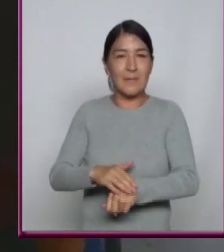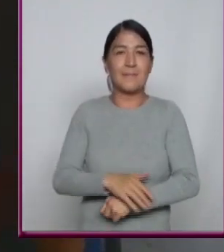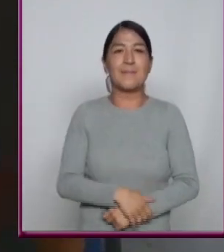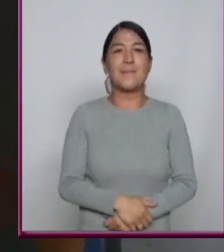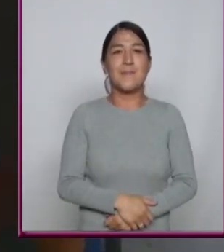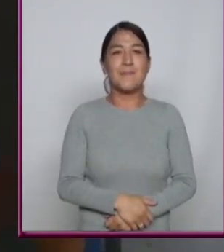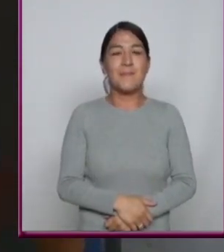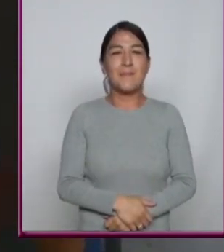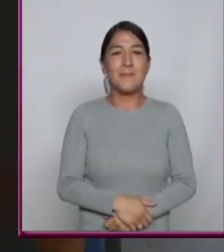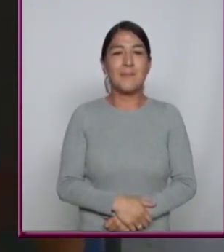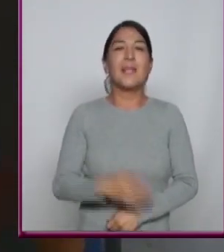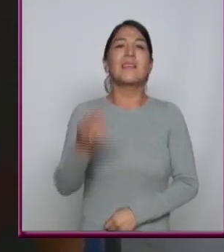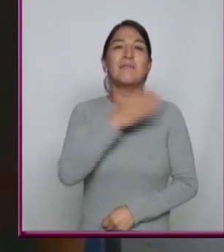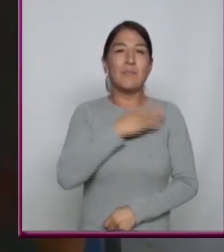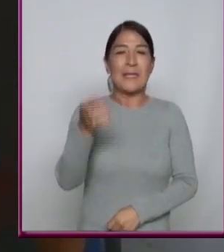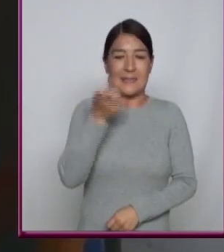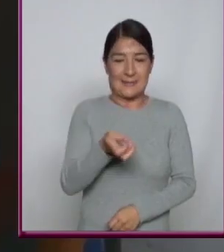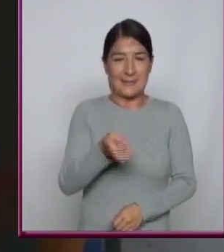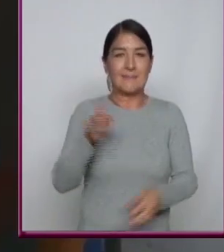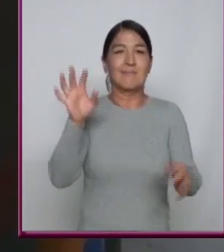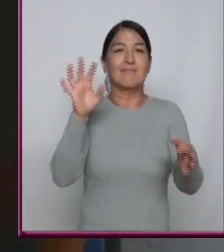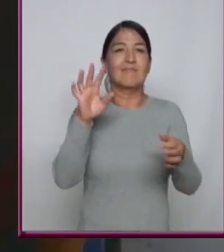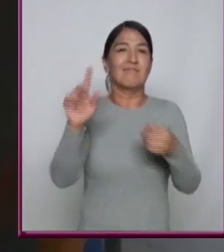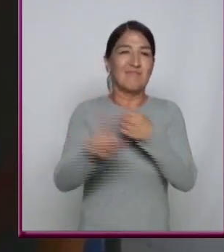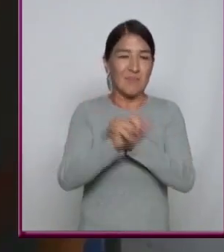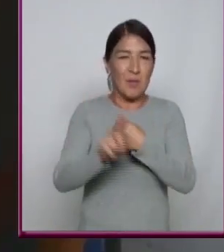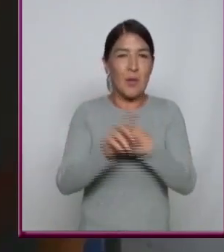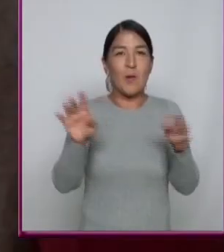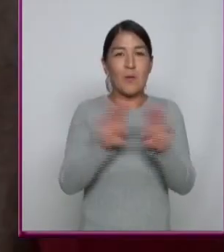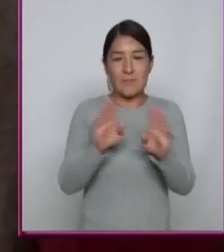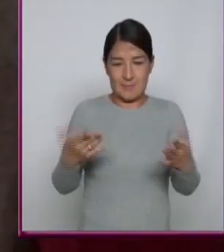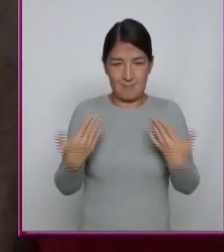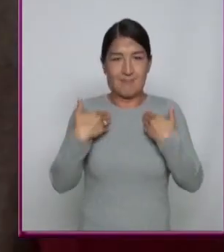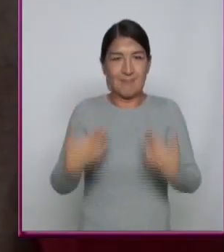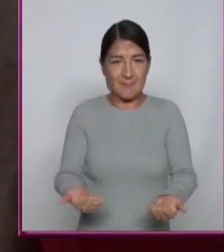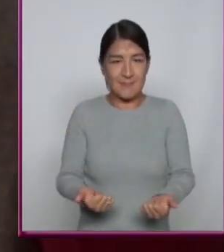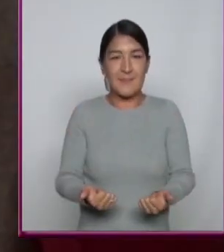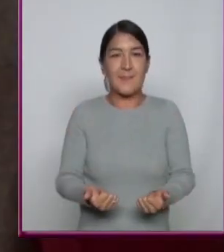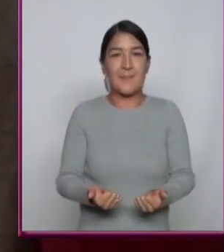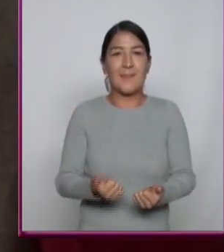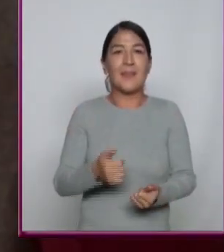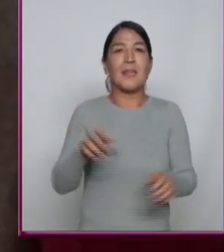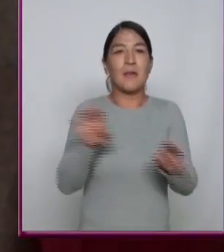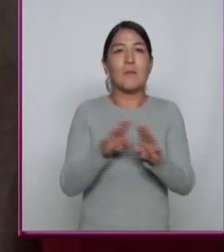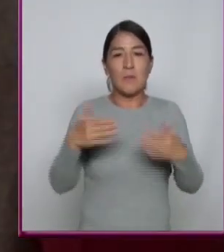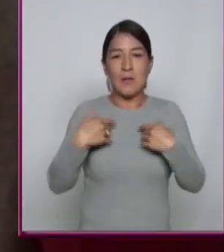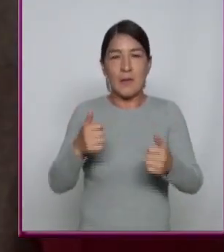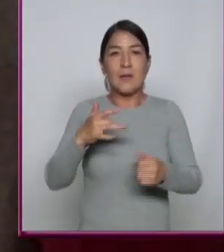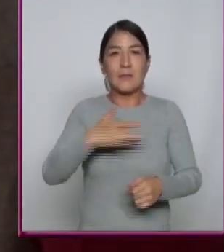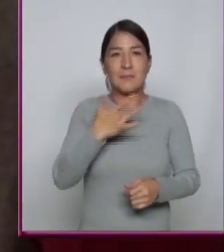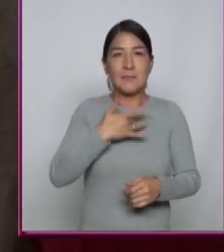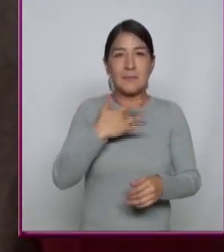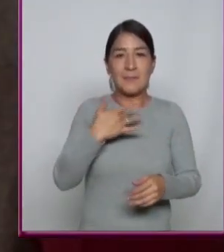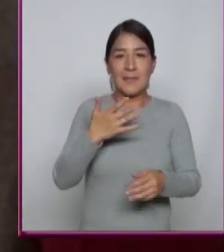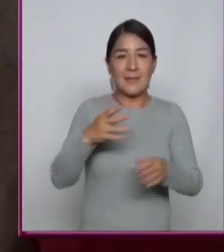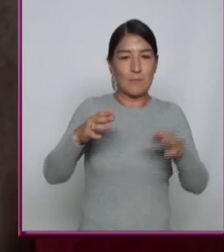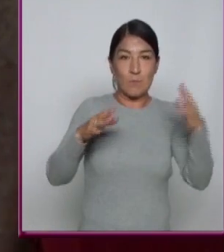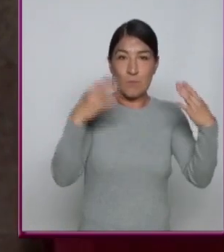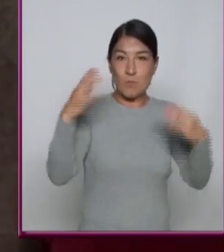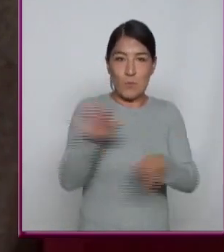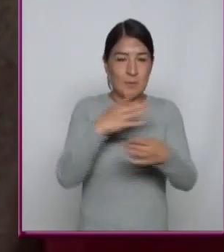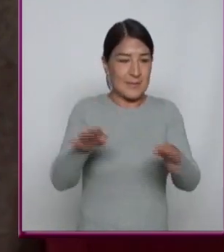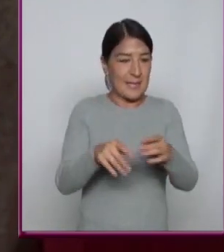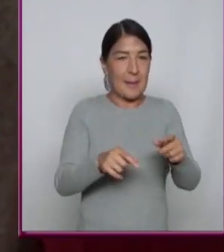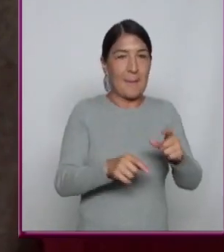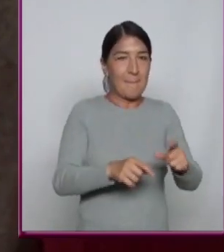Pues Este problema De la compresión Se llama Compresión Es hacer de algo Grande Algo más pequeño